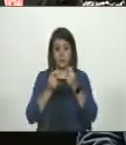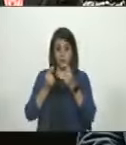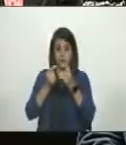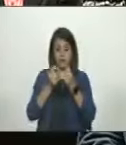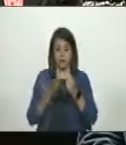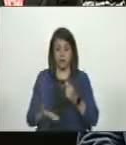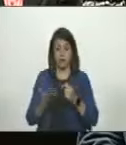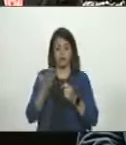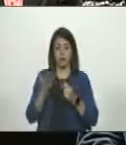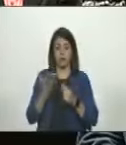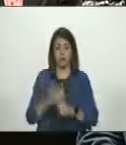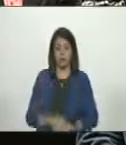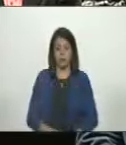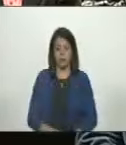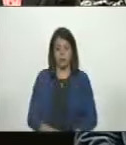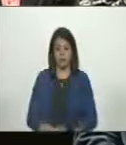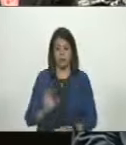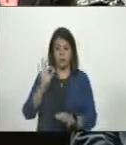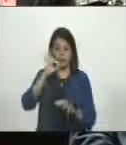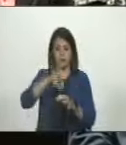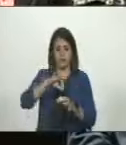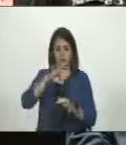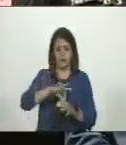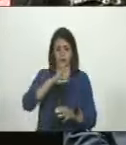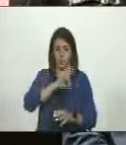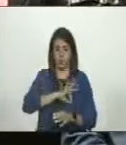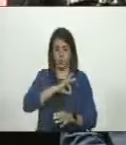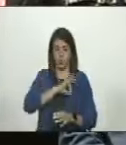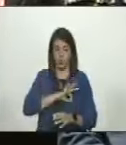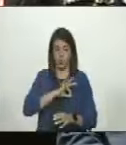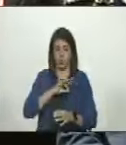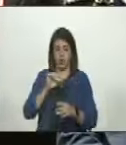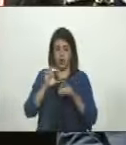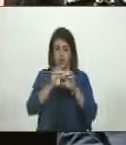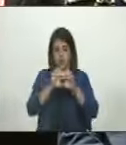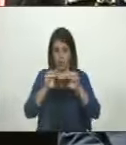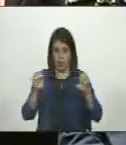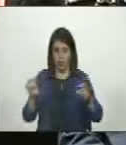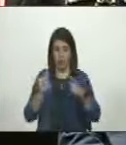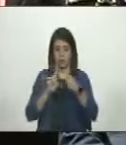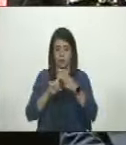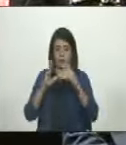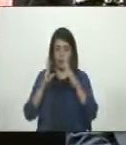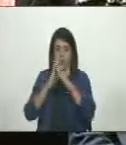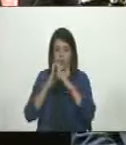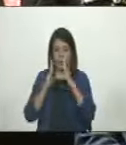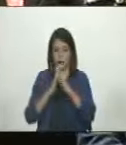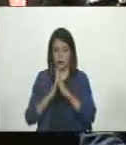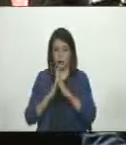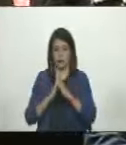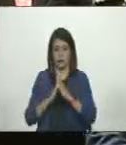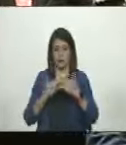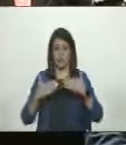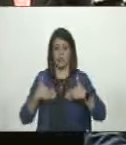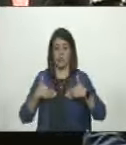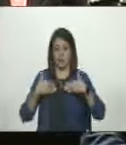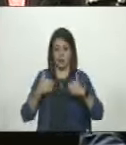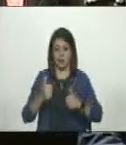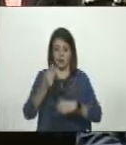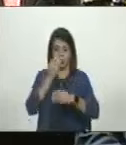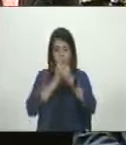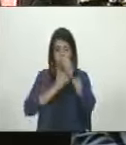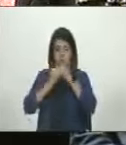importantes para la inversión social en el área de la educación, de la vivienda, de la salud, de la